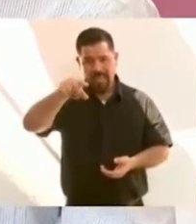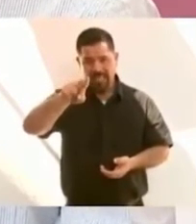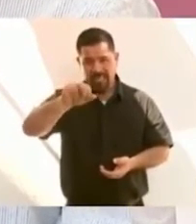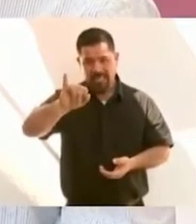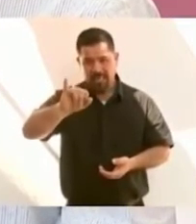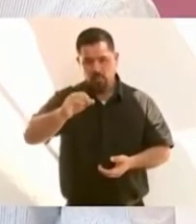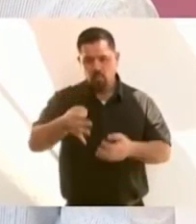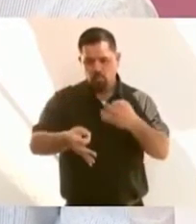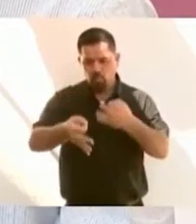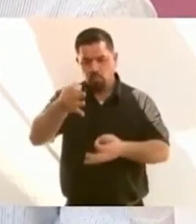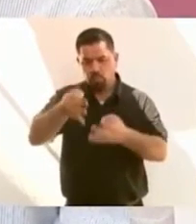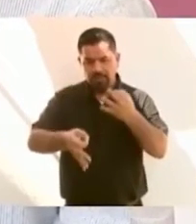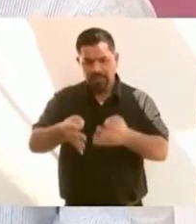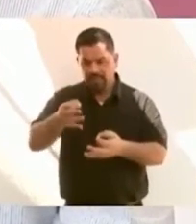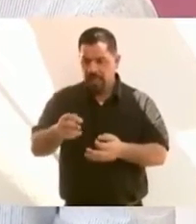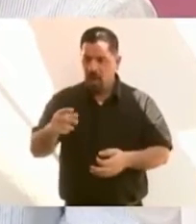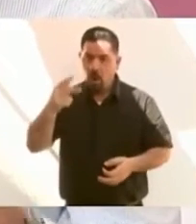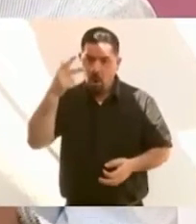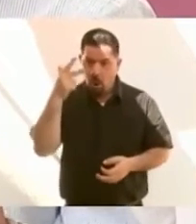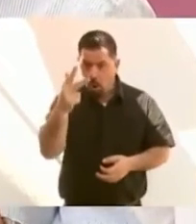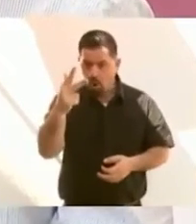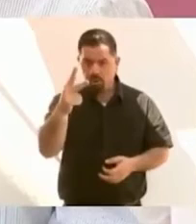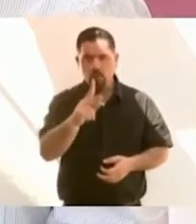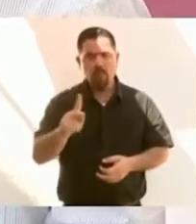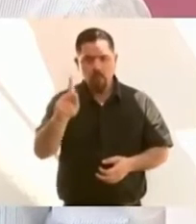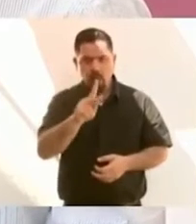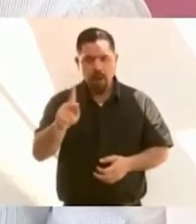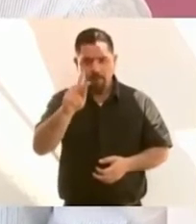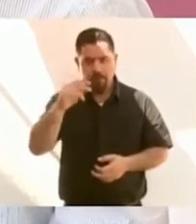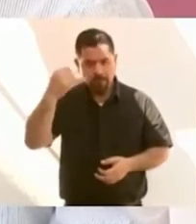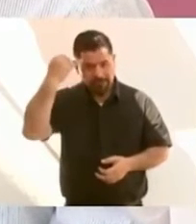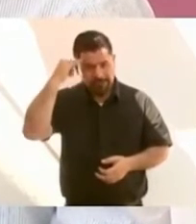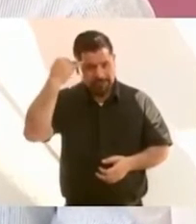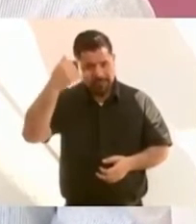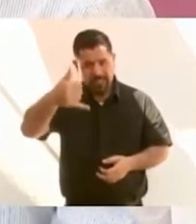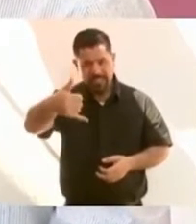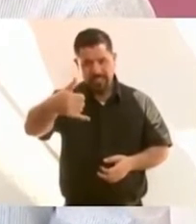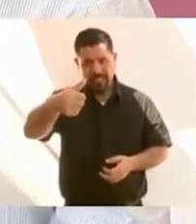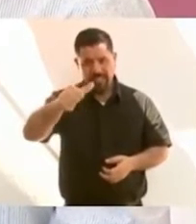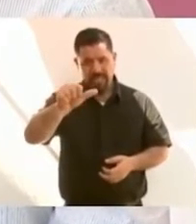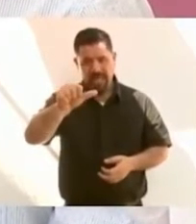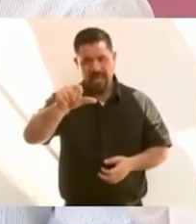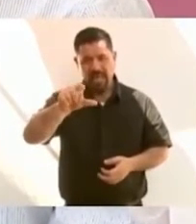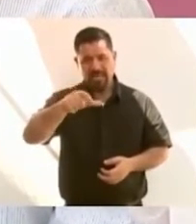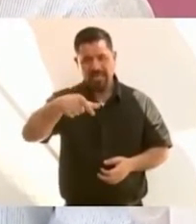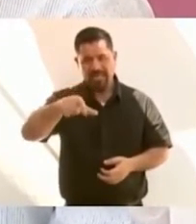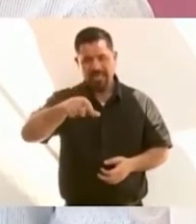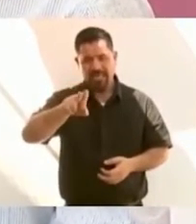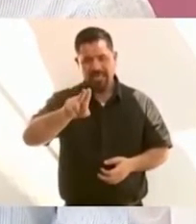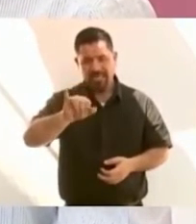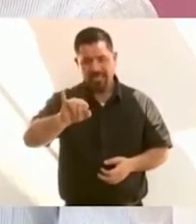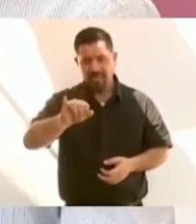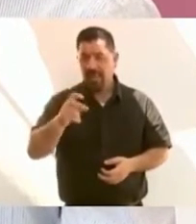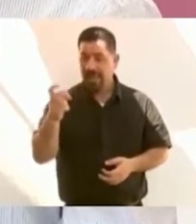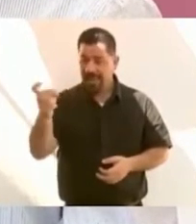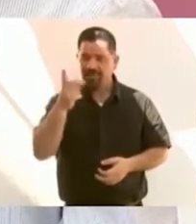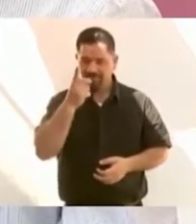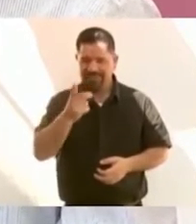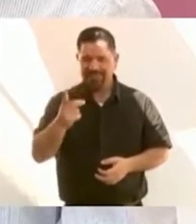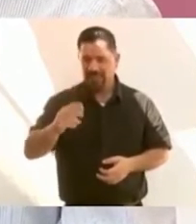los ocho pueblos yaquis. A eso se refería el secretario de Desarrollo Urbano, Román Meyer,